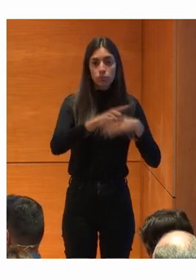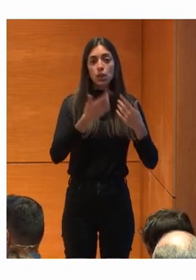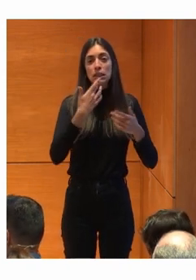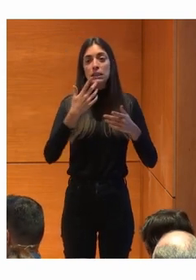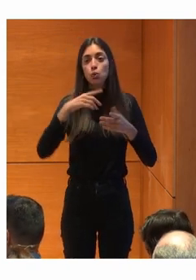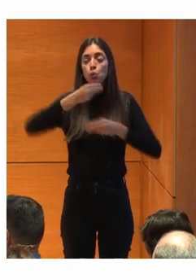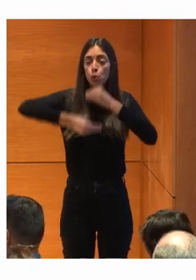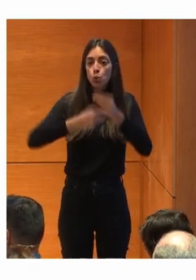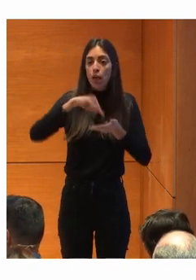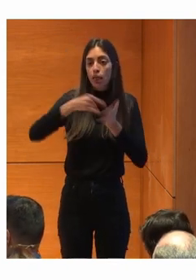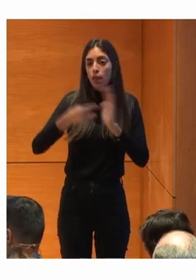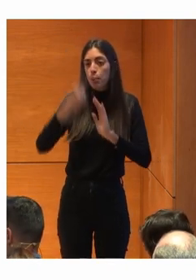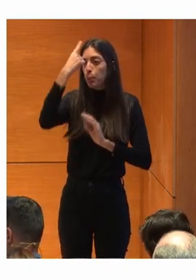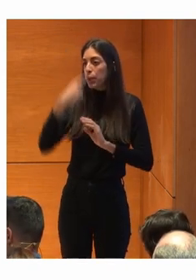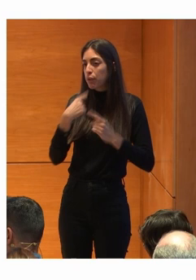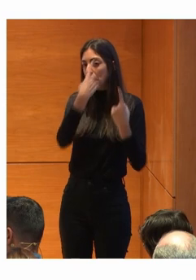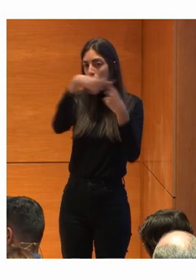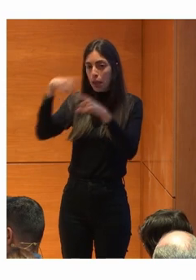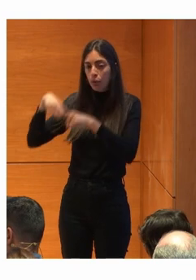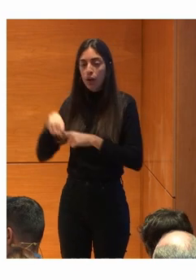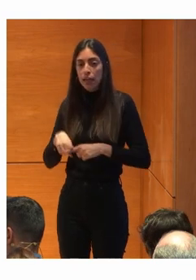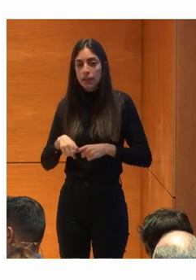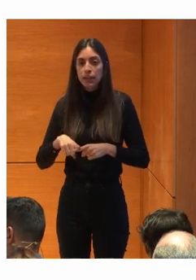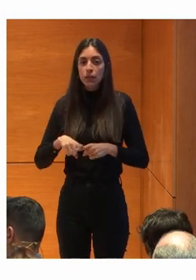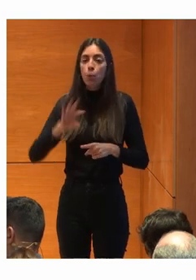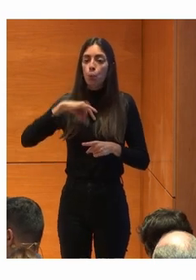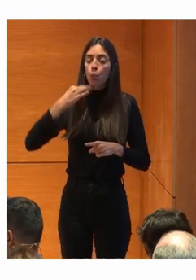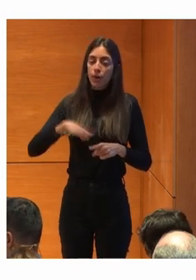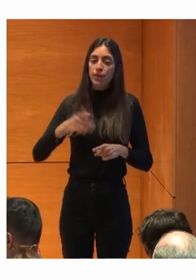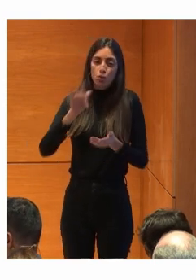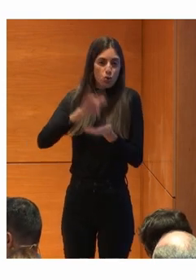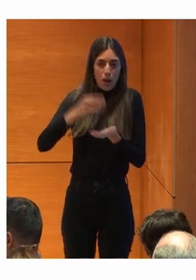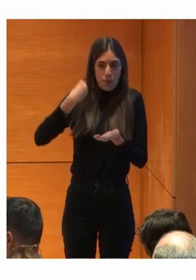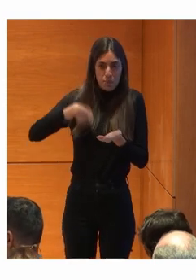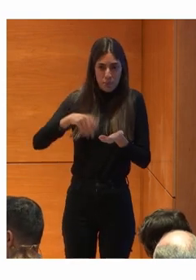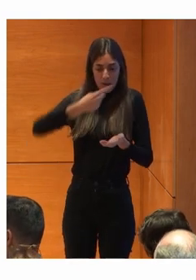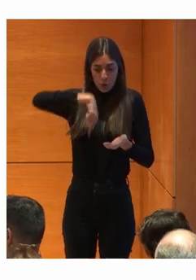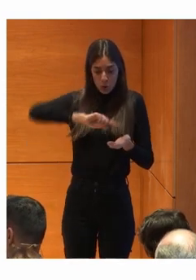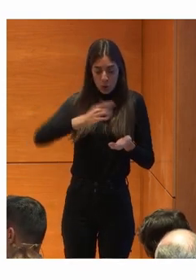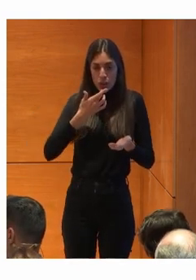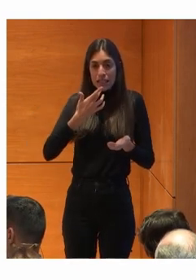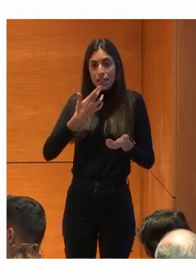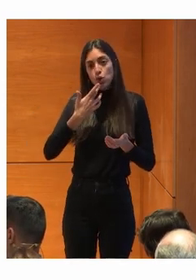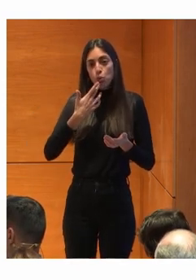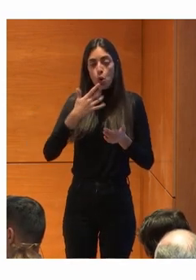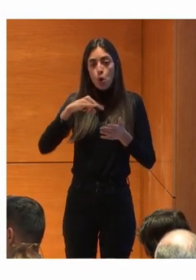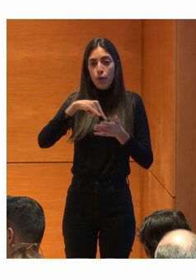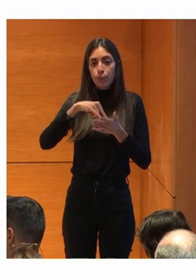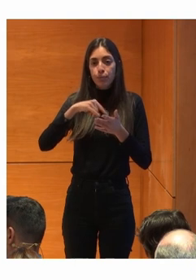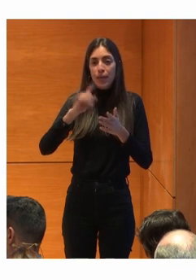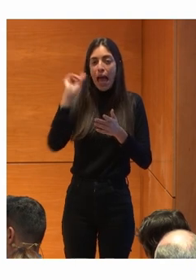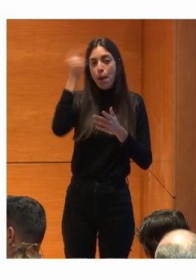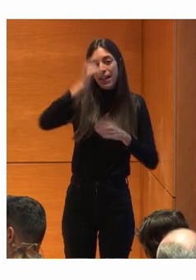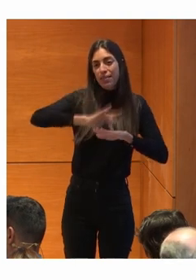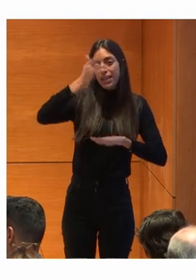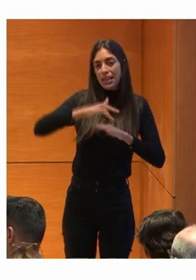diferentes perfiles Probablemente os ocurra Lo mismo Que nos pasó A nosotros Aquellas que tengan Más distancia De habilidades